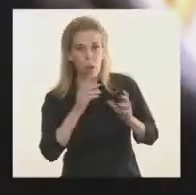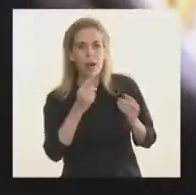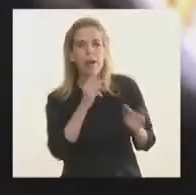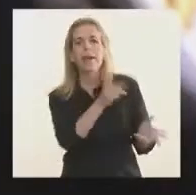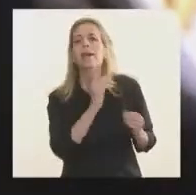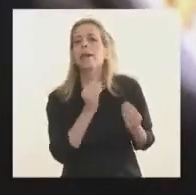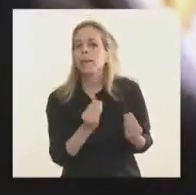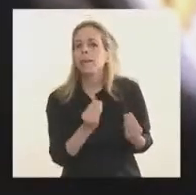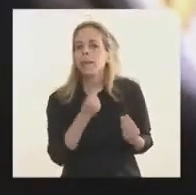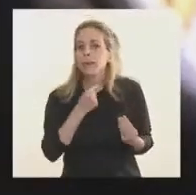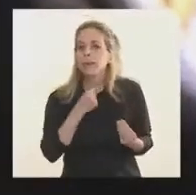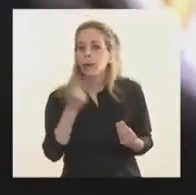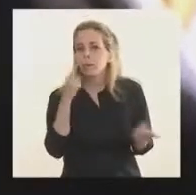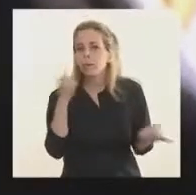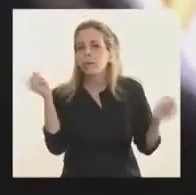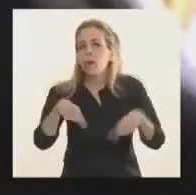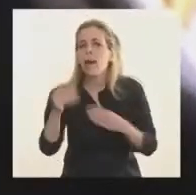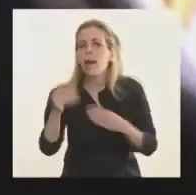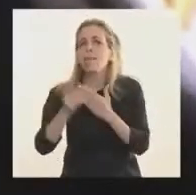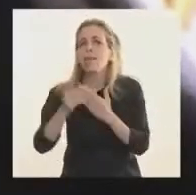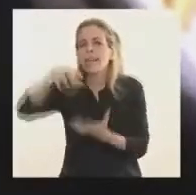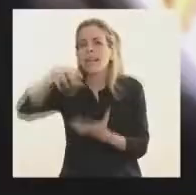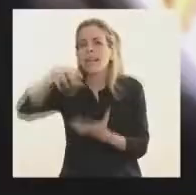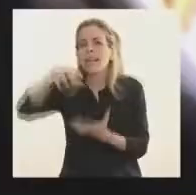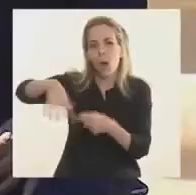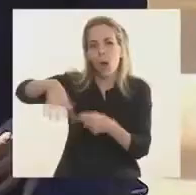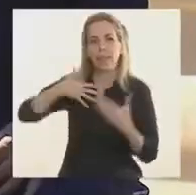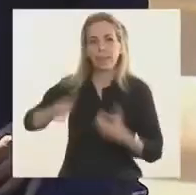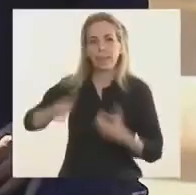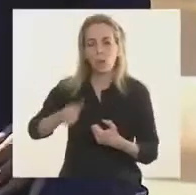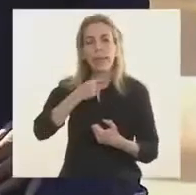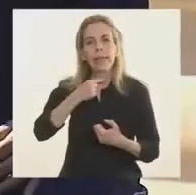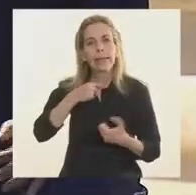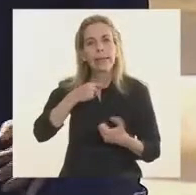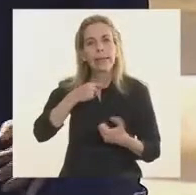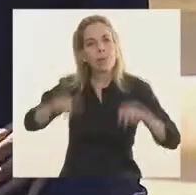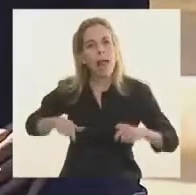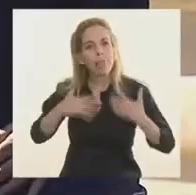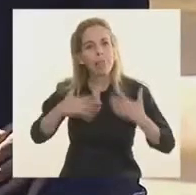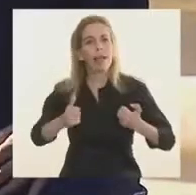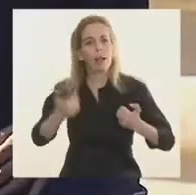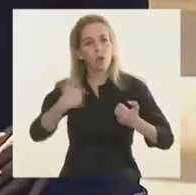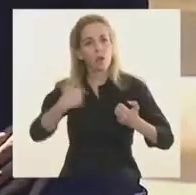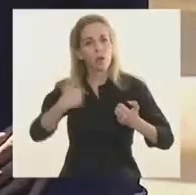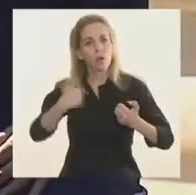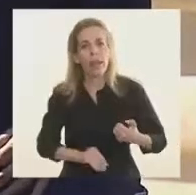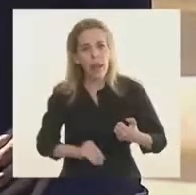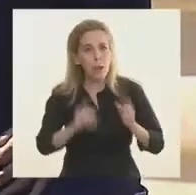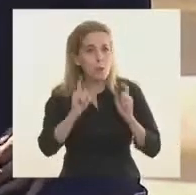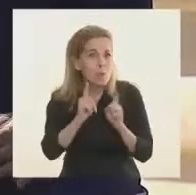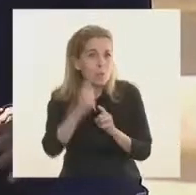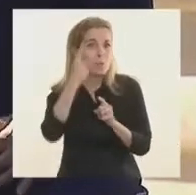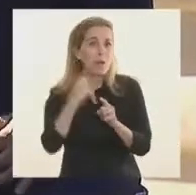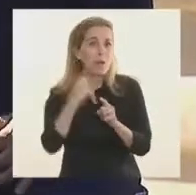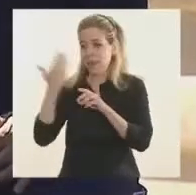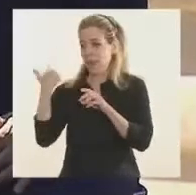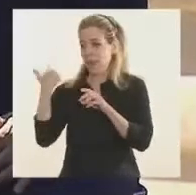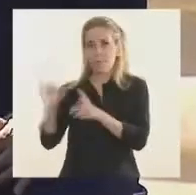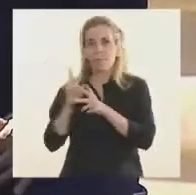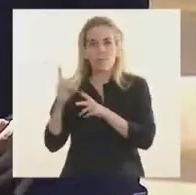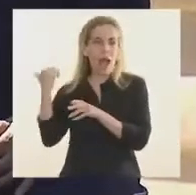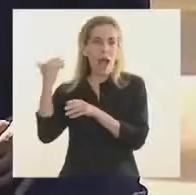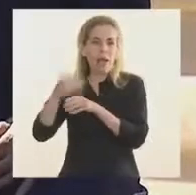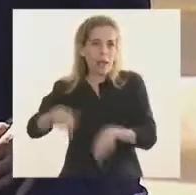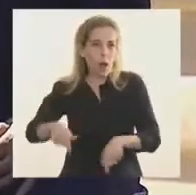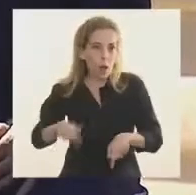nuevamente un Ministerio de Salud, quiero que tengamos una política federal de salud. Y eso es lo que hemos hecho el primer día y quizás si no hubiéramos hecho